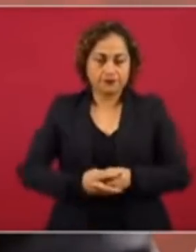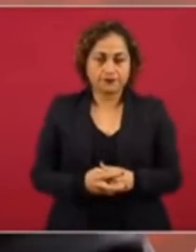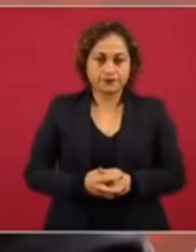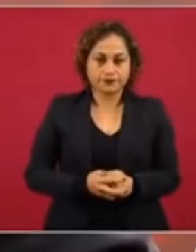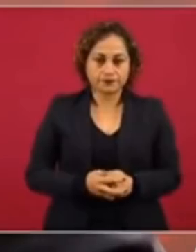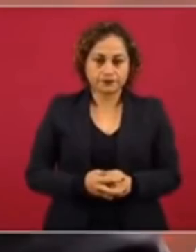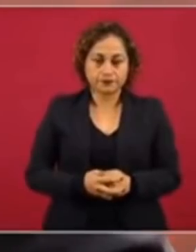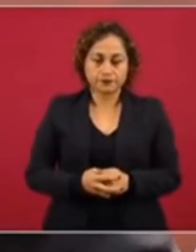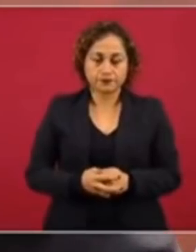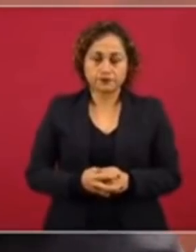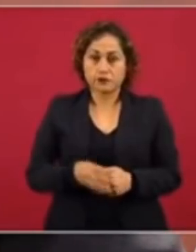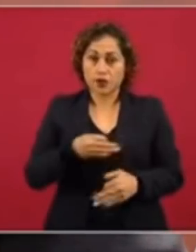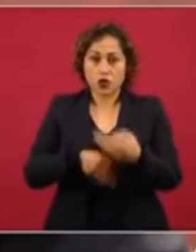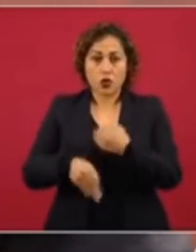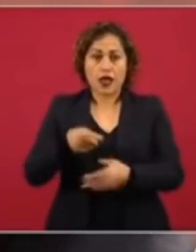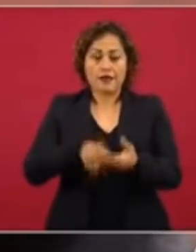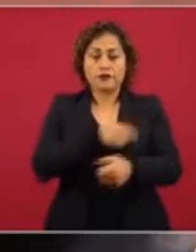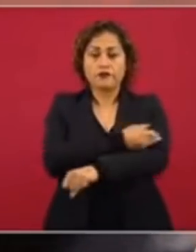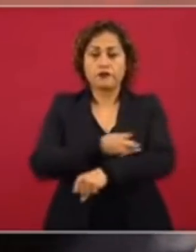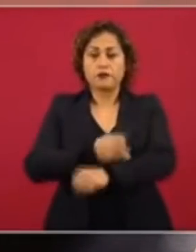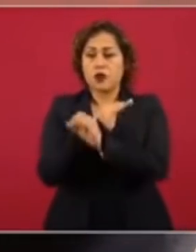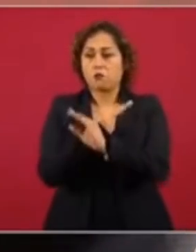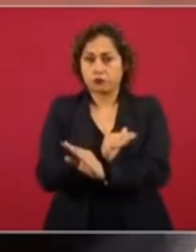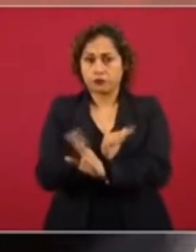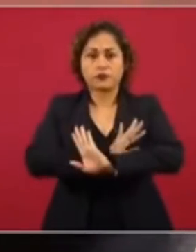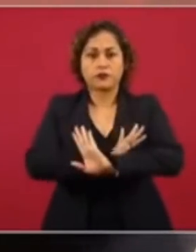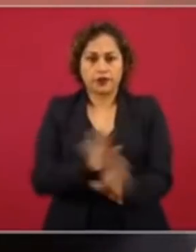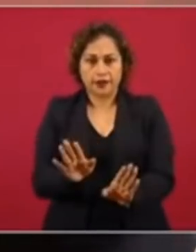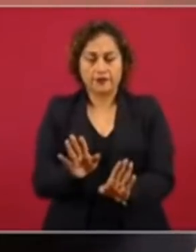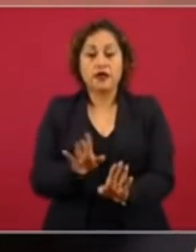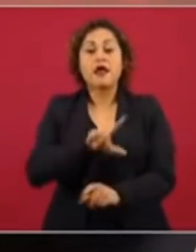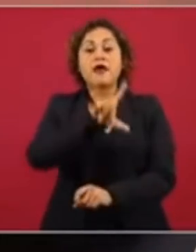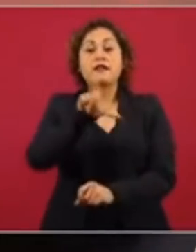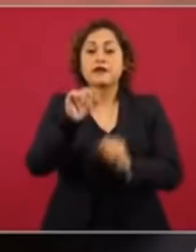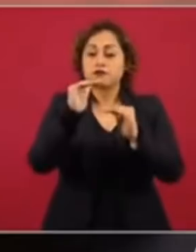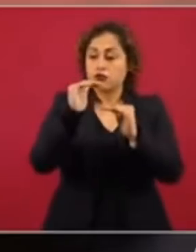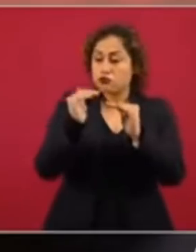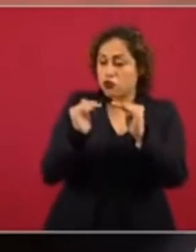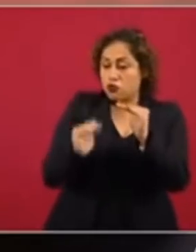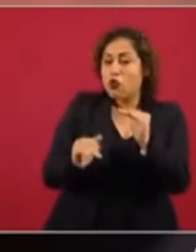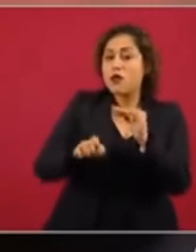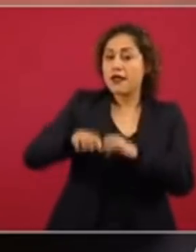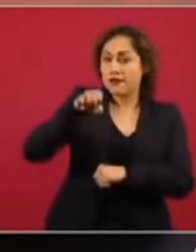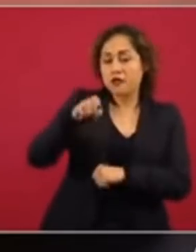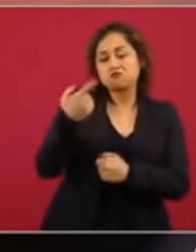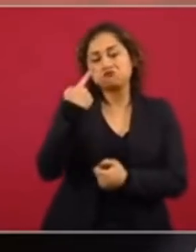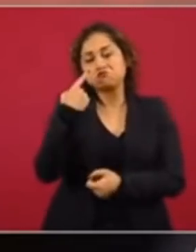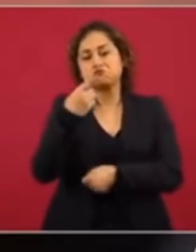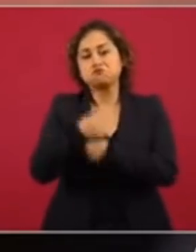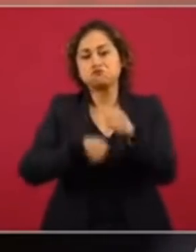por edad, hacia abajo, 50, 40, 30.